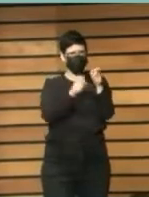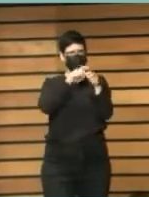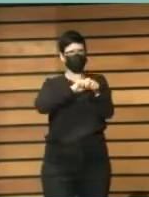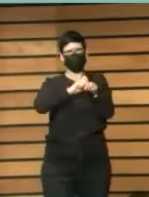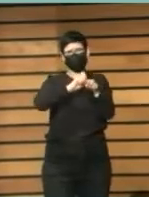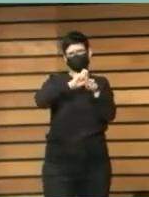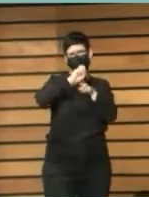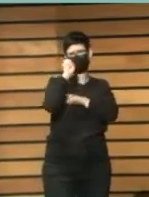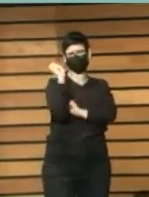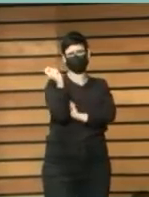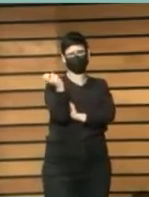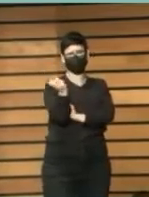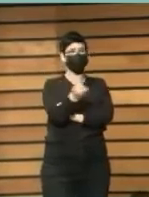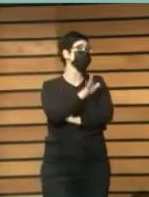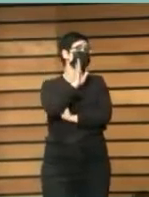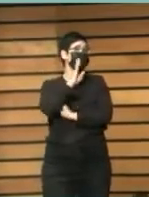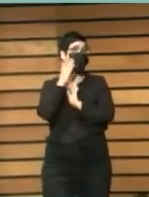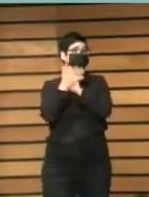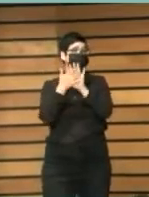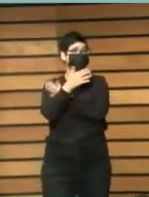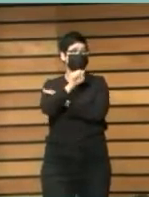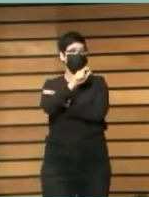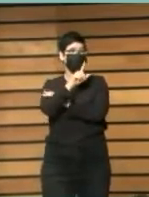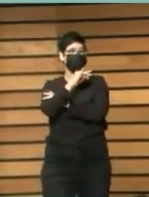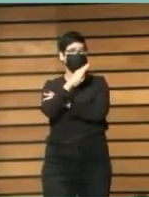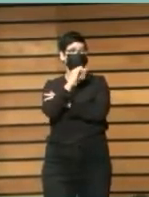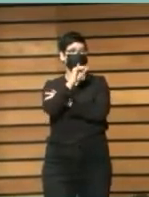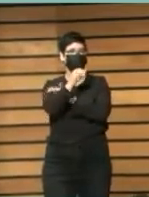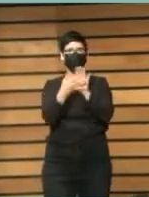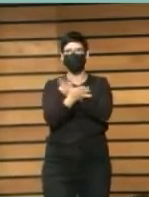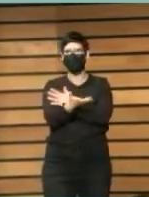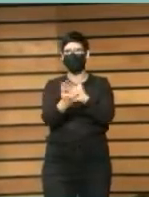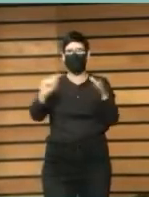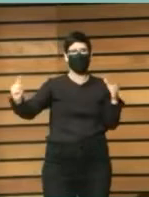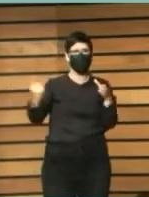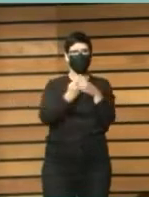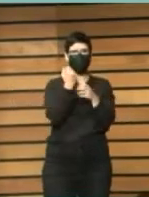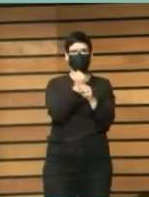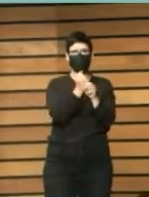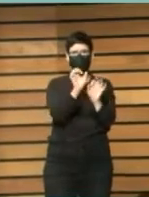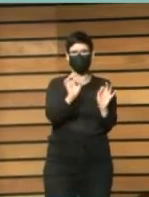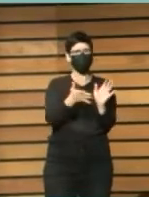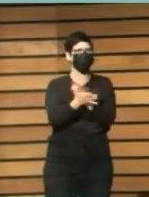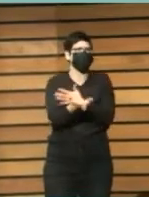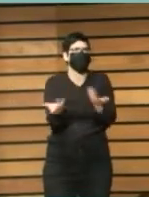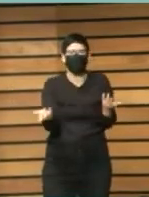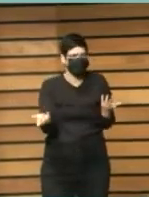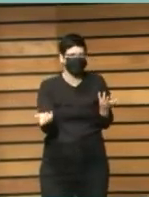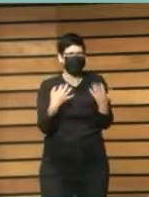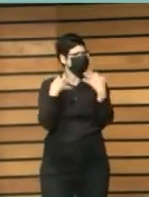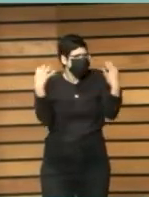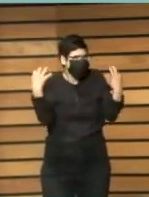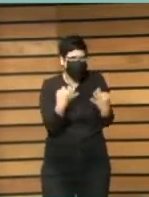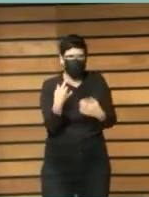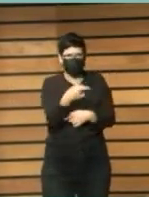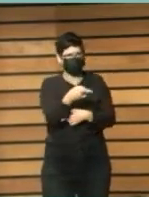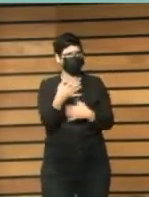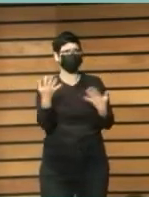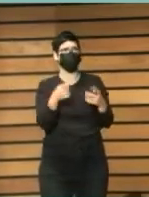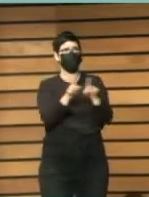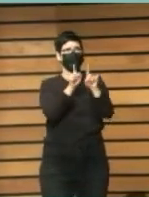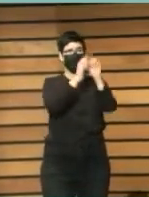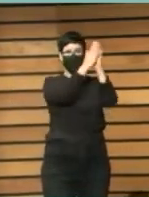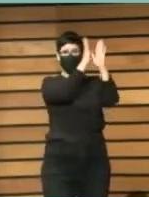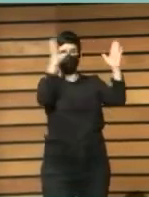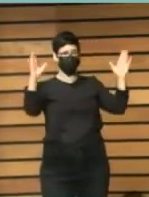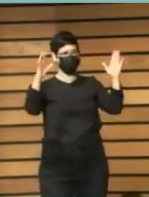entonces como decía Alicia antes ¿cómo no vamos a trabajar la inclusión? es que está en el propio concepto de biblioteca impulsar y trabajar